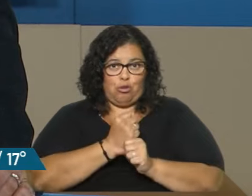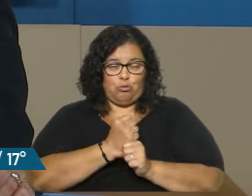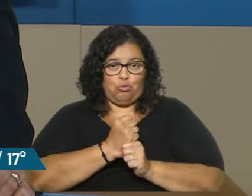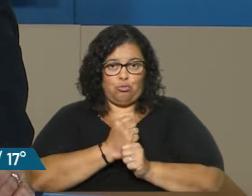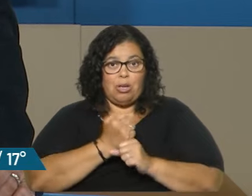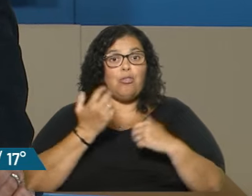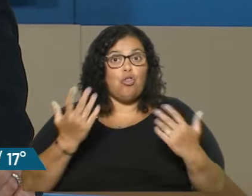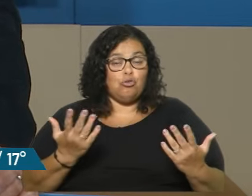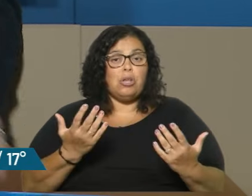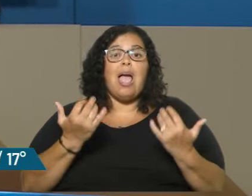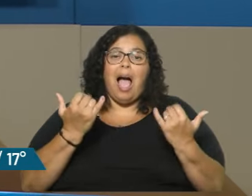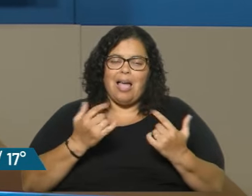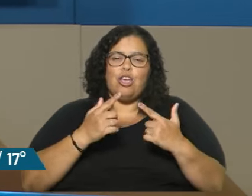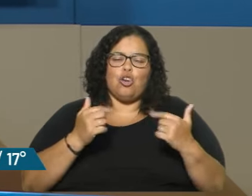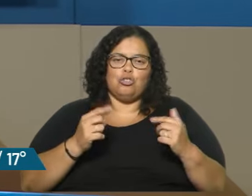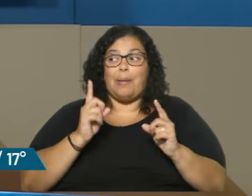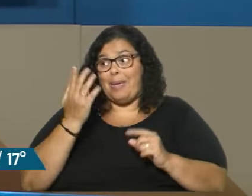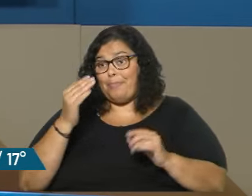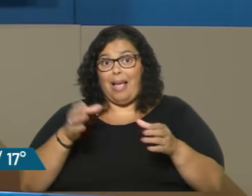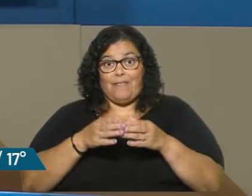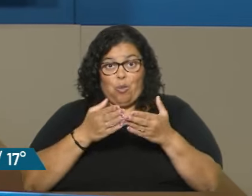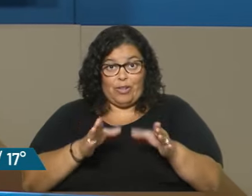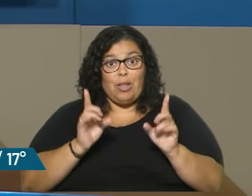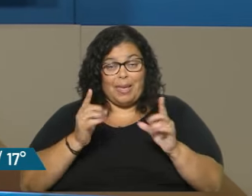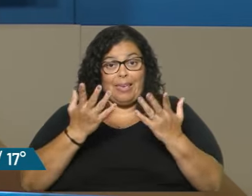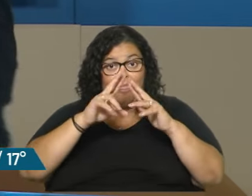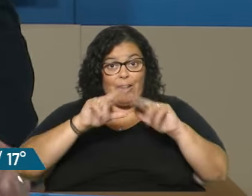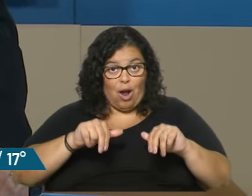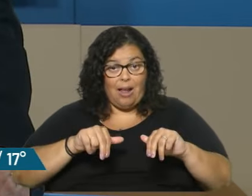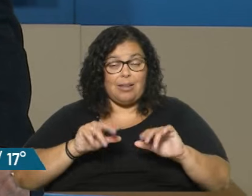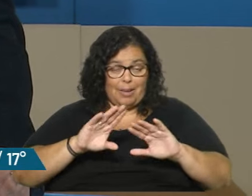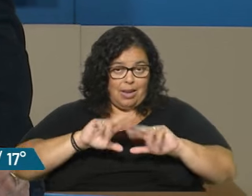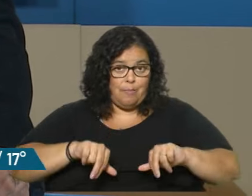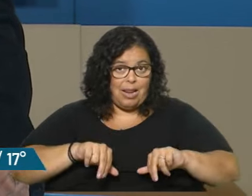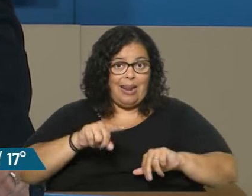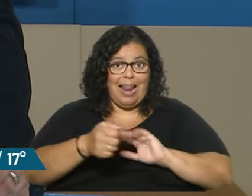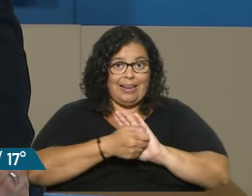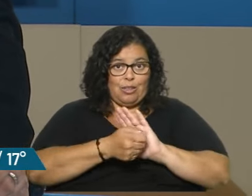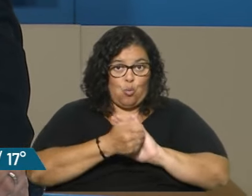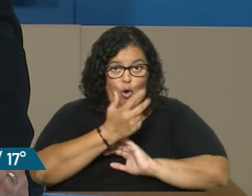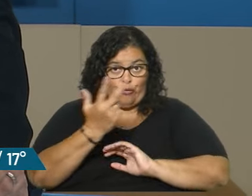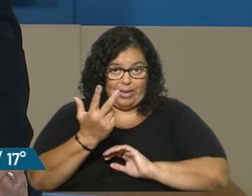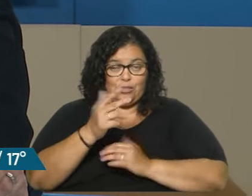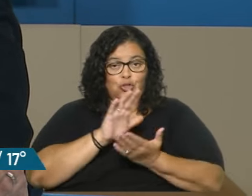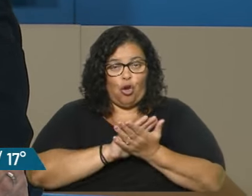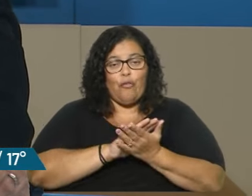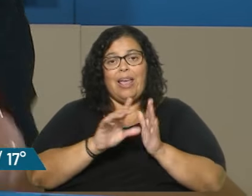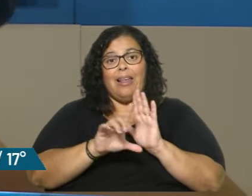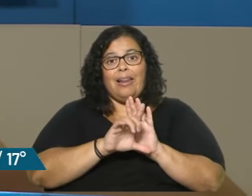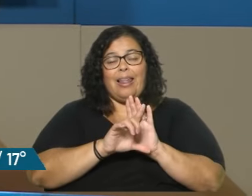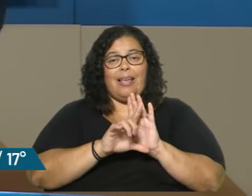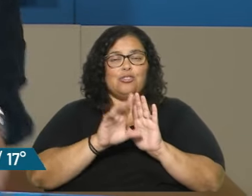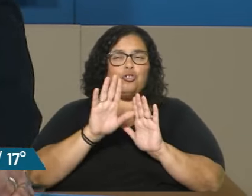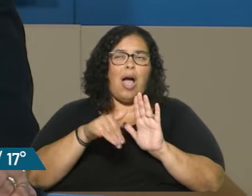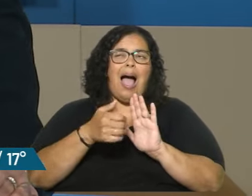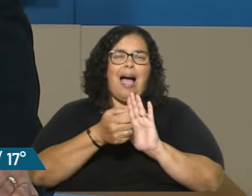cuestiones que tenemos que derogar. Cabildo Abierto quiere derogar, justamente, eliminar, perdón, el artículo 3. La ley de género, ese artículo de la ley de género. Exacto, algunos